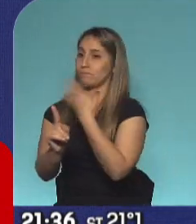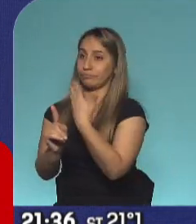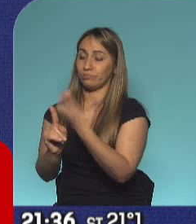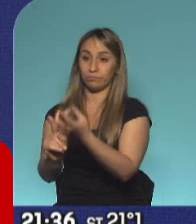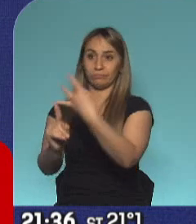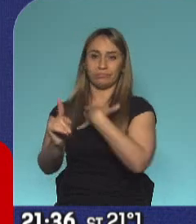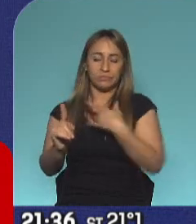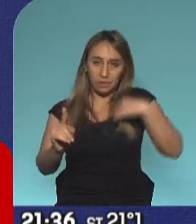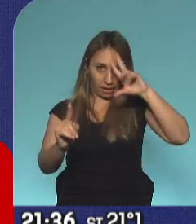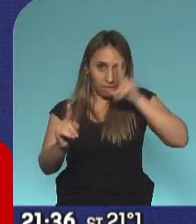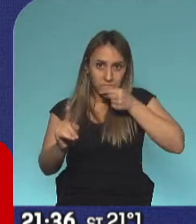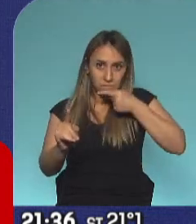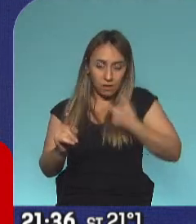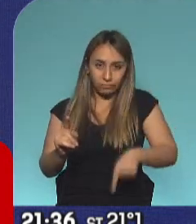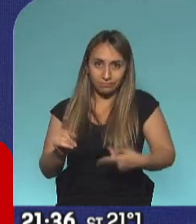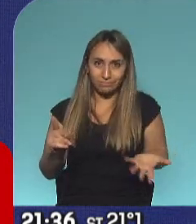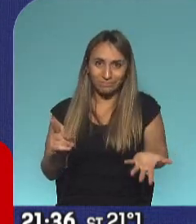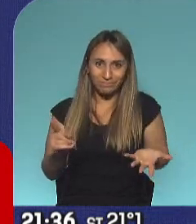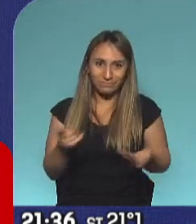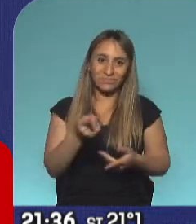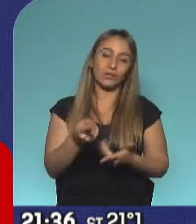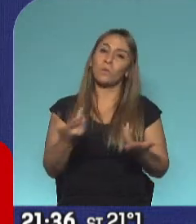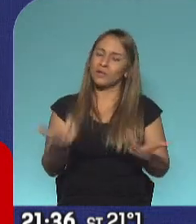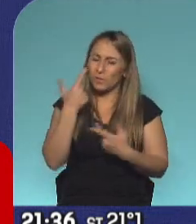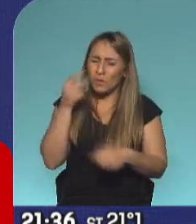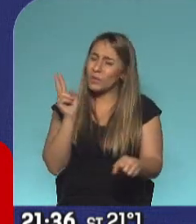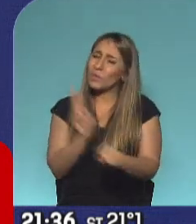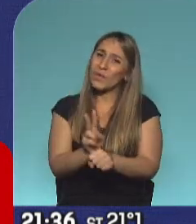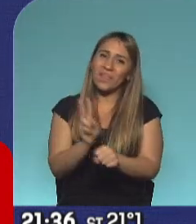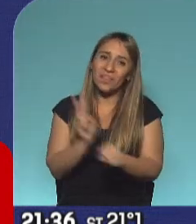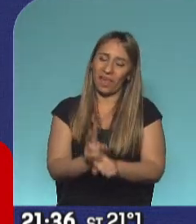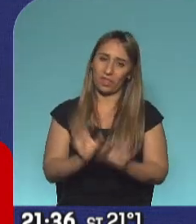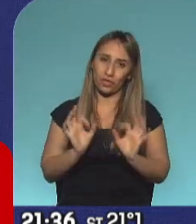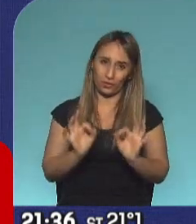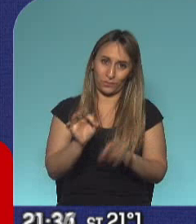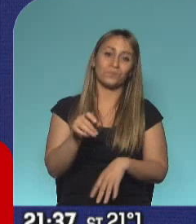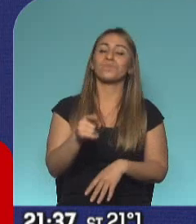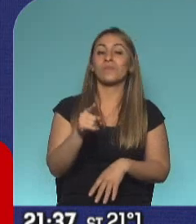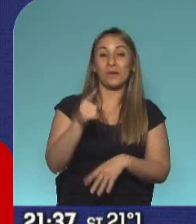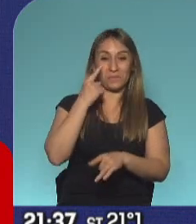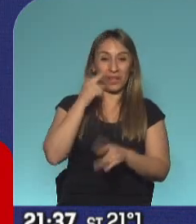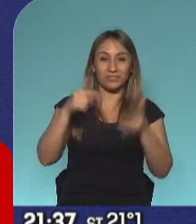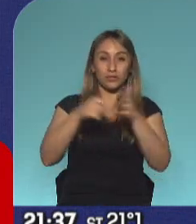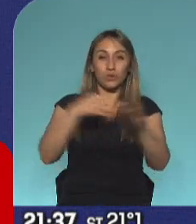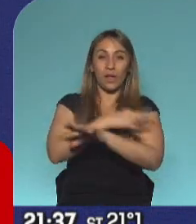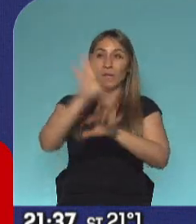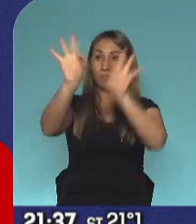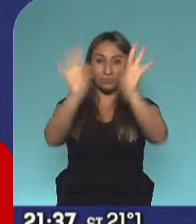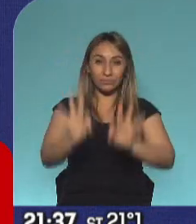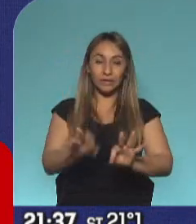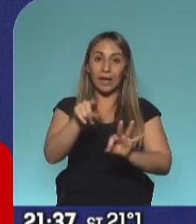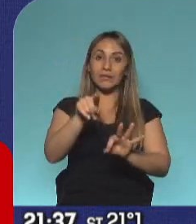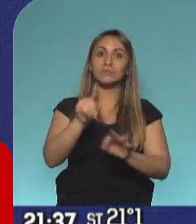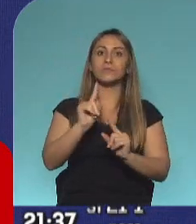contagio de la enfermedad. O que hay que tener muchísimo, muchísimo cuidado. Todas estas ciudades que viven aquí son las que han determinado los